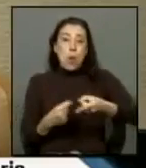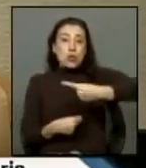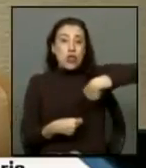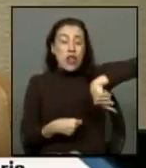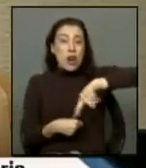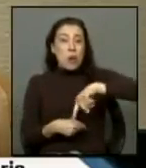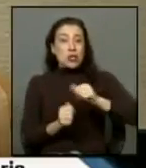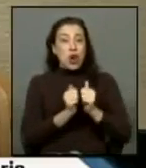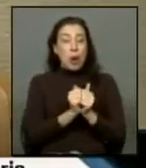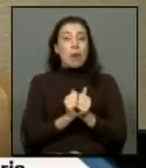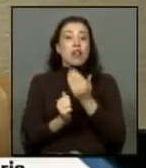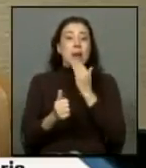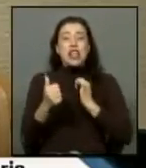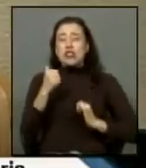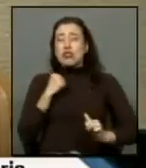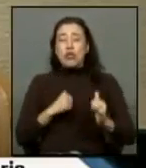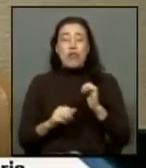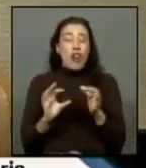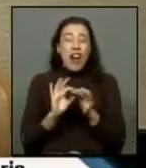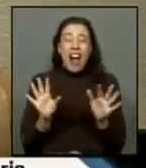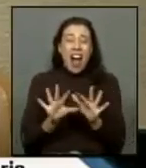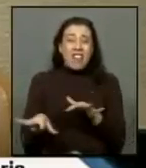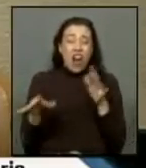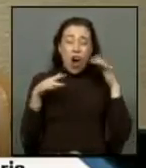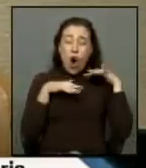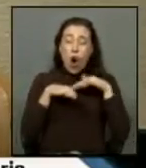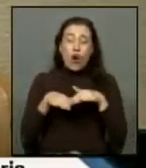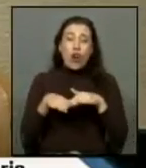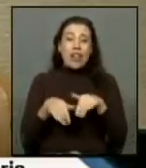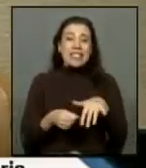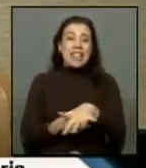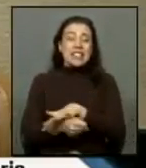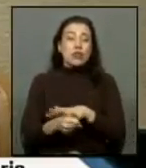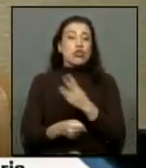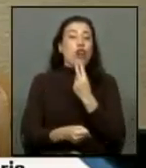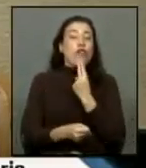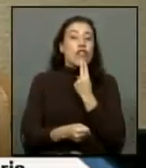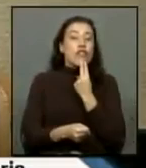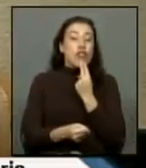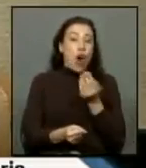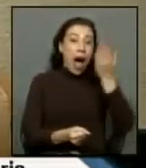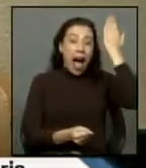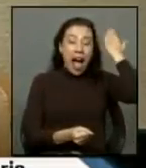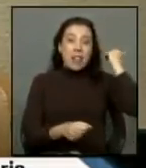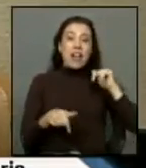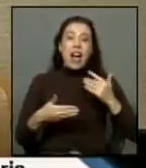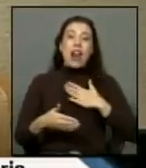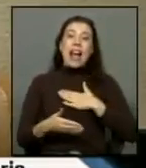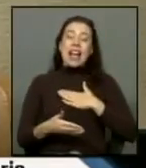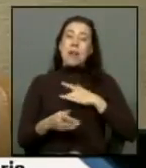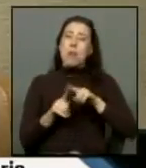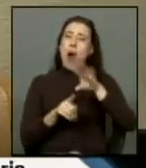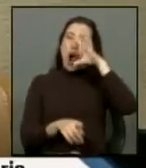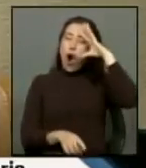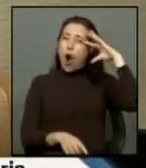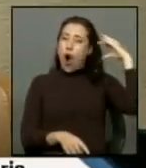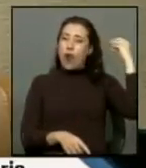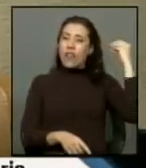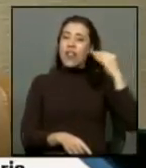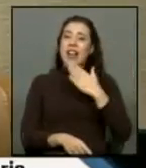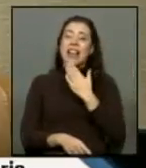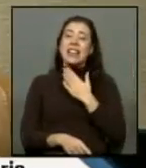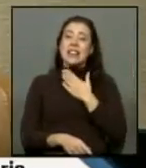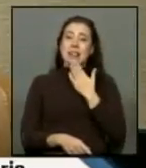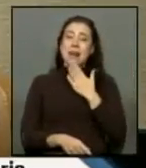padecieron los horrores que implicó esta situación que el país atravesó y que hoy día queremos no solo olvidar sino que